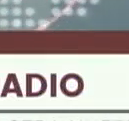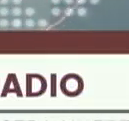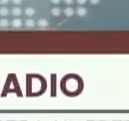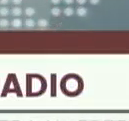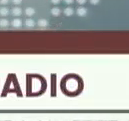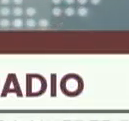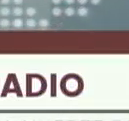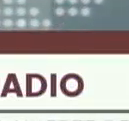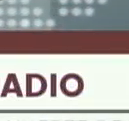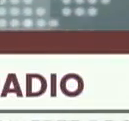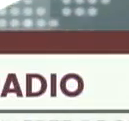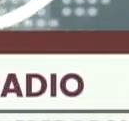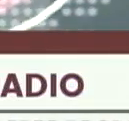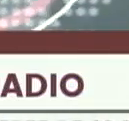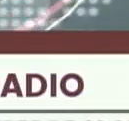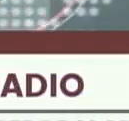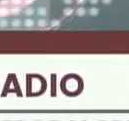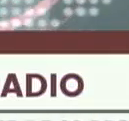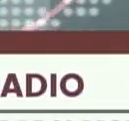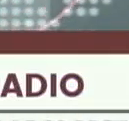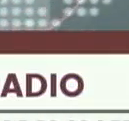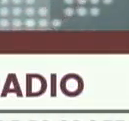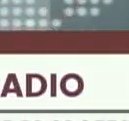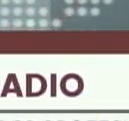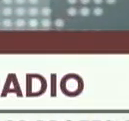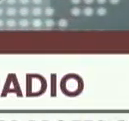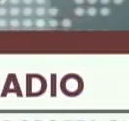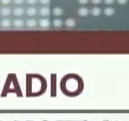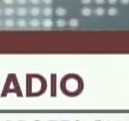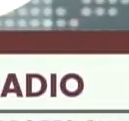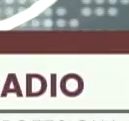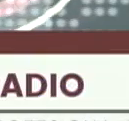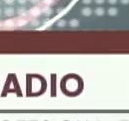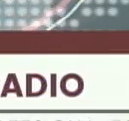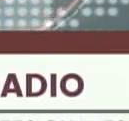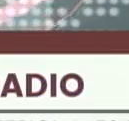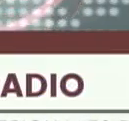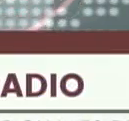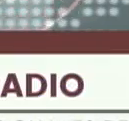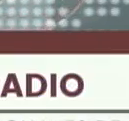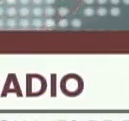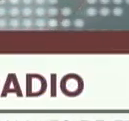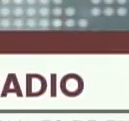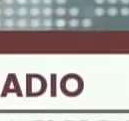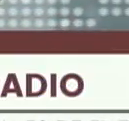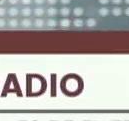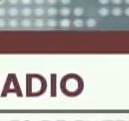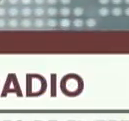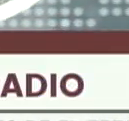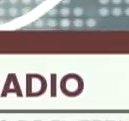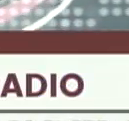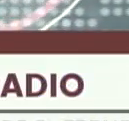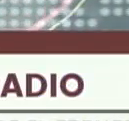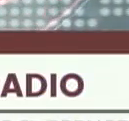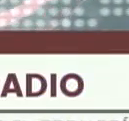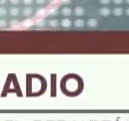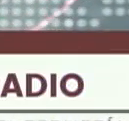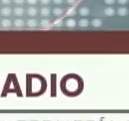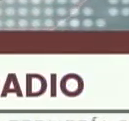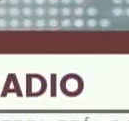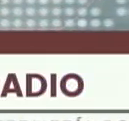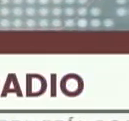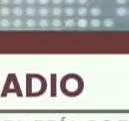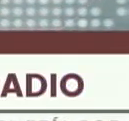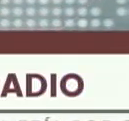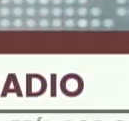va a tener que extenderse por un tiempo más prolongado de lo que inicialmente se había pensado, porque así como tenemos pocos números de casos, también